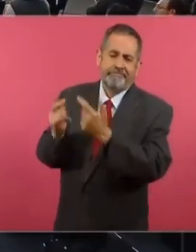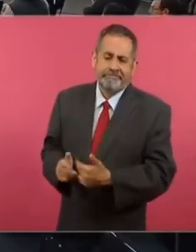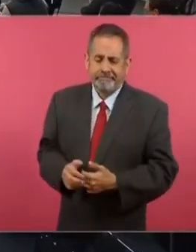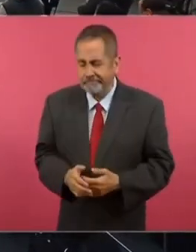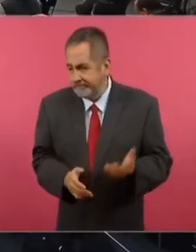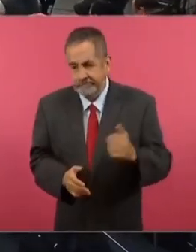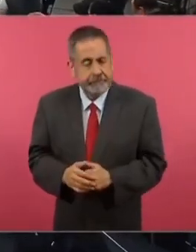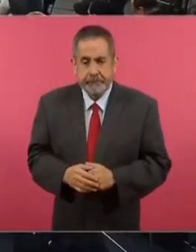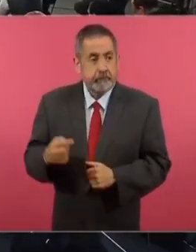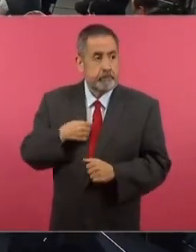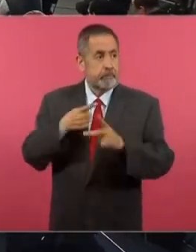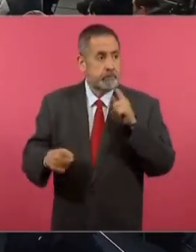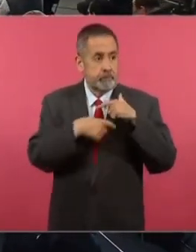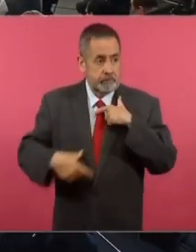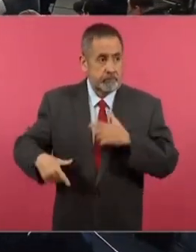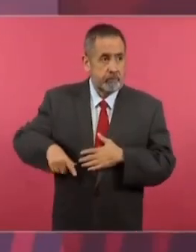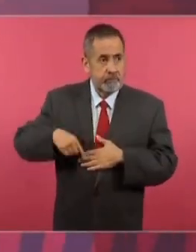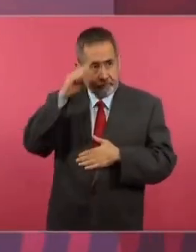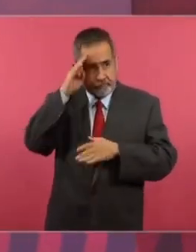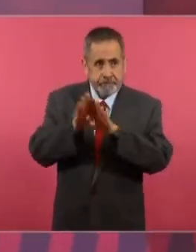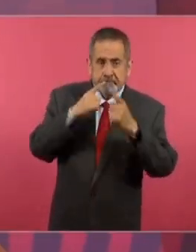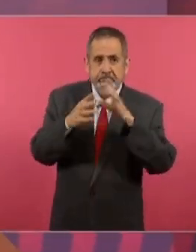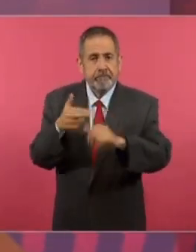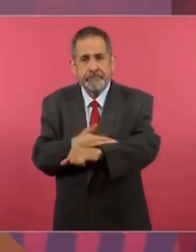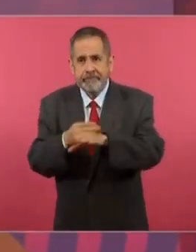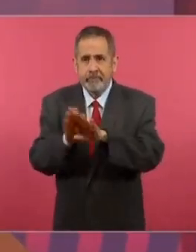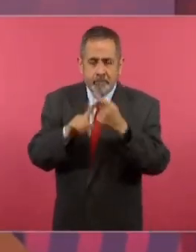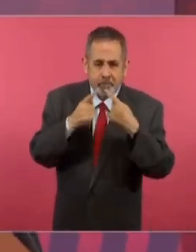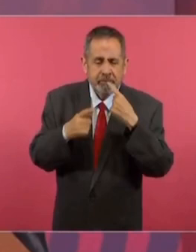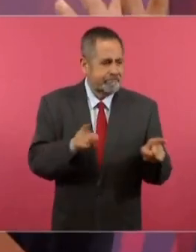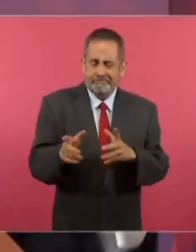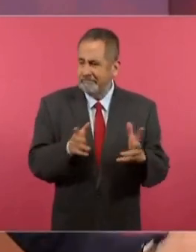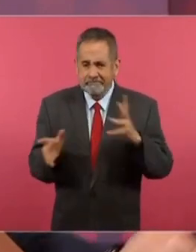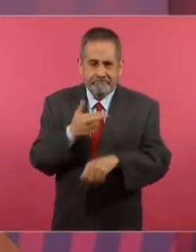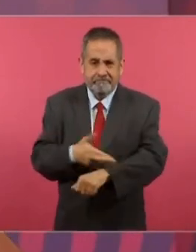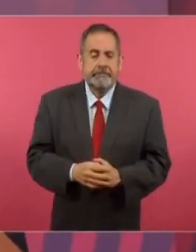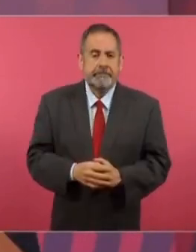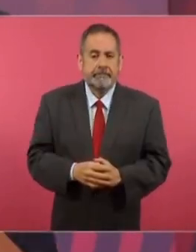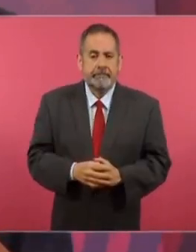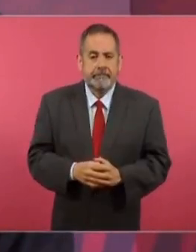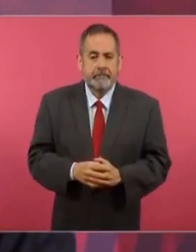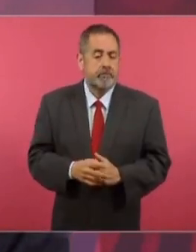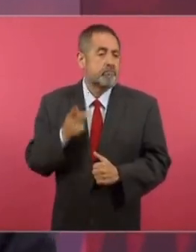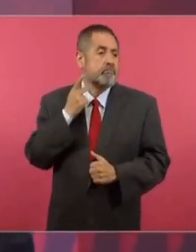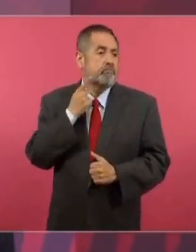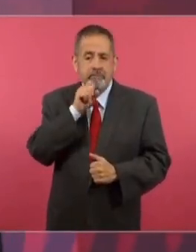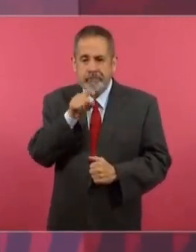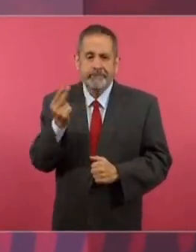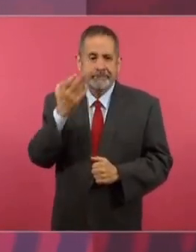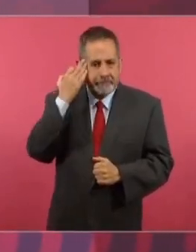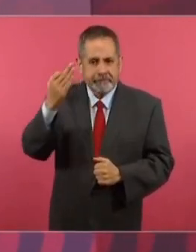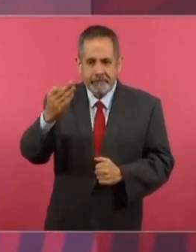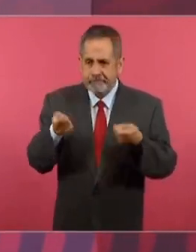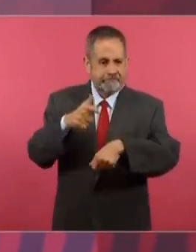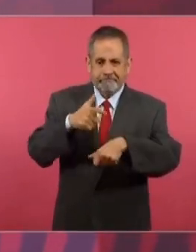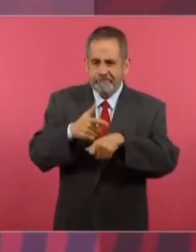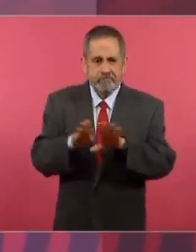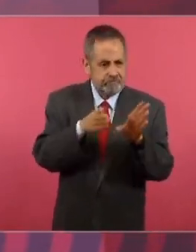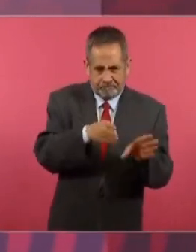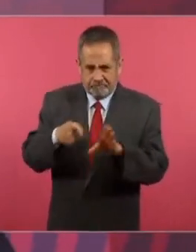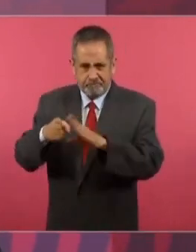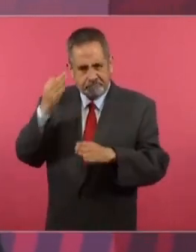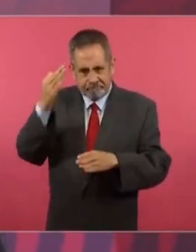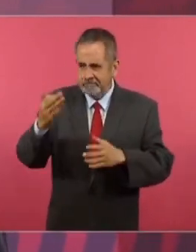Entonces cuando nosotros llegamos al gobierno teníamos que optar, la política siempre es optar entre inconvenientes. ¿Qué hacemos? Política también es tiempo, manejo de los tiempos.